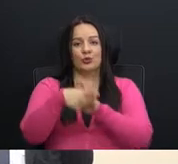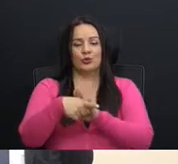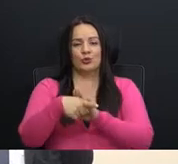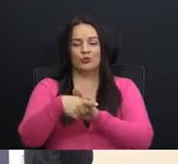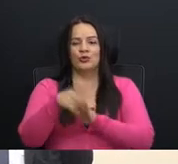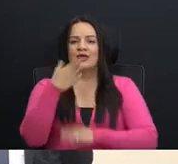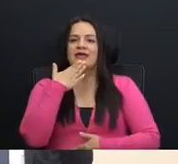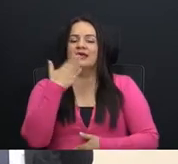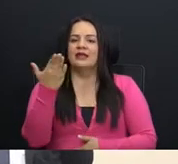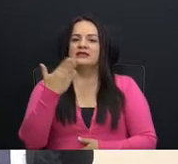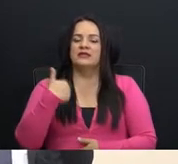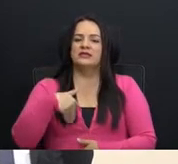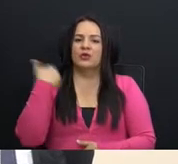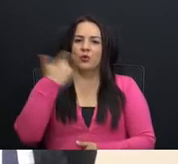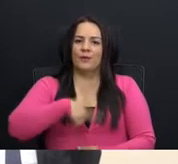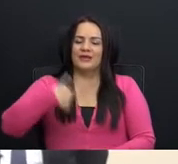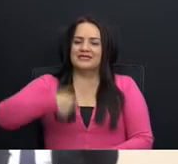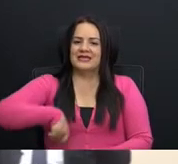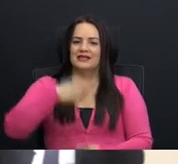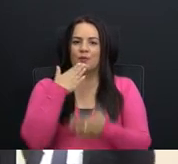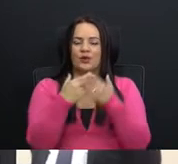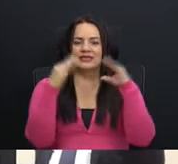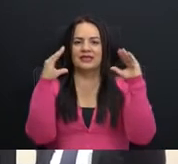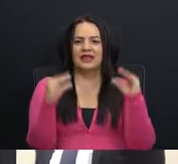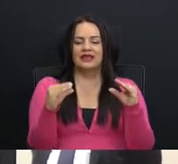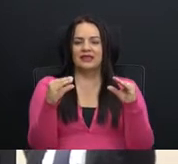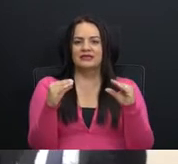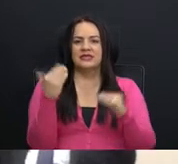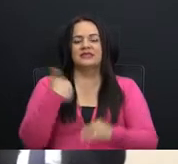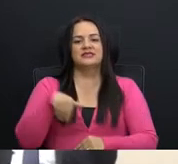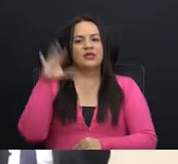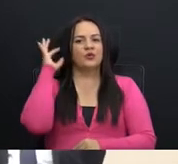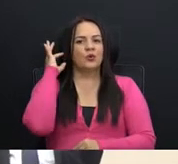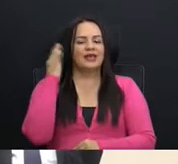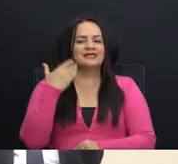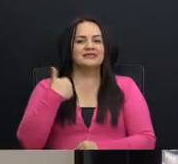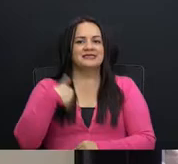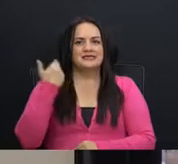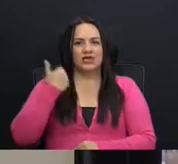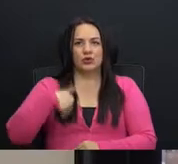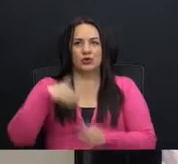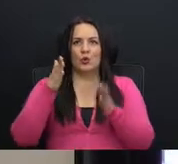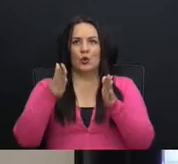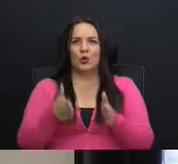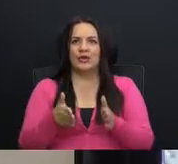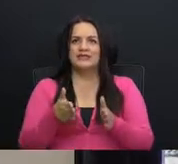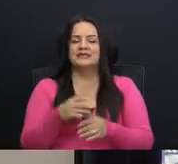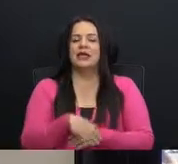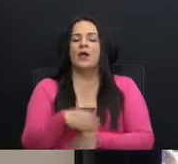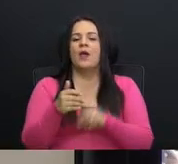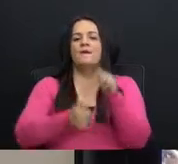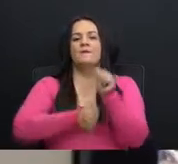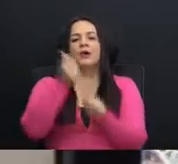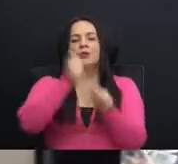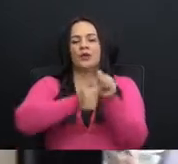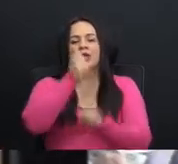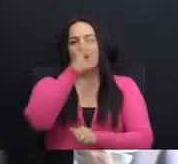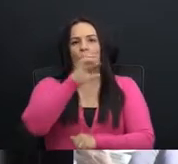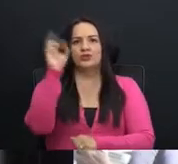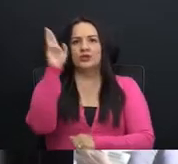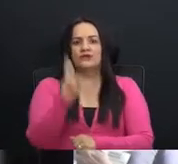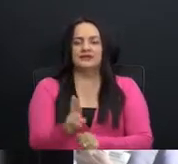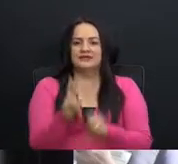Gracias, señor presidente. Muy buenas tardes, señoras y señores. Como la mayoría de los costarricenses,